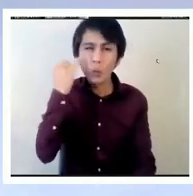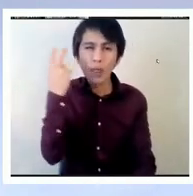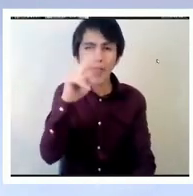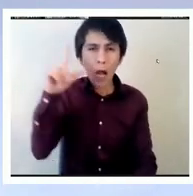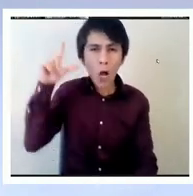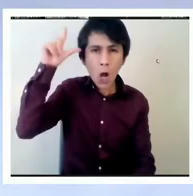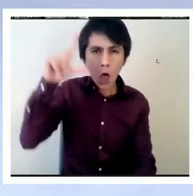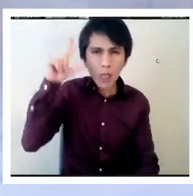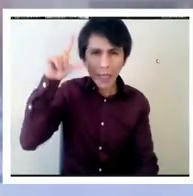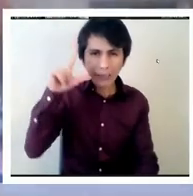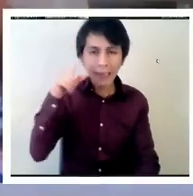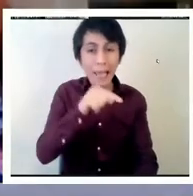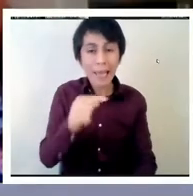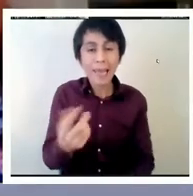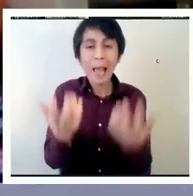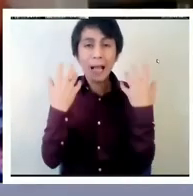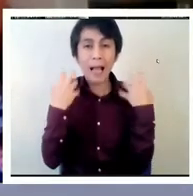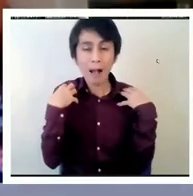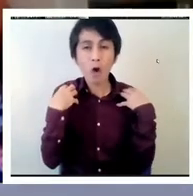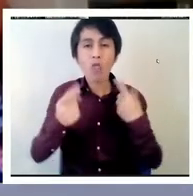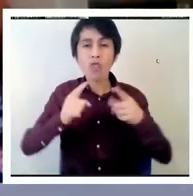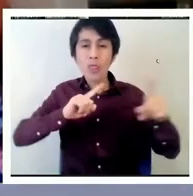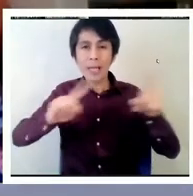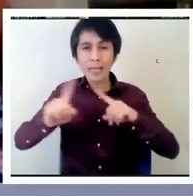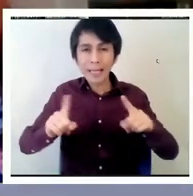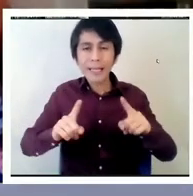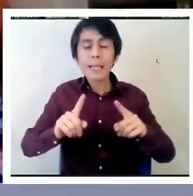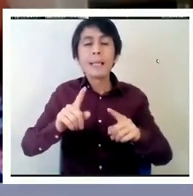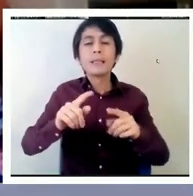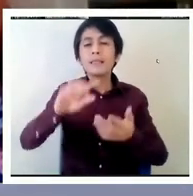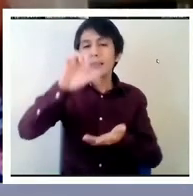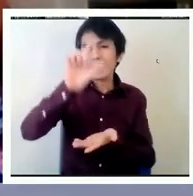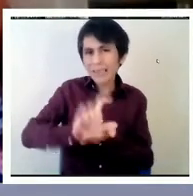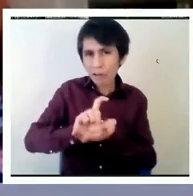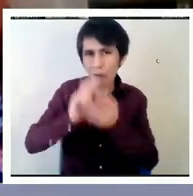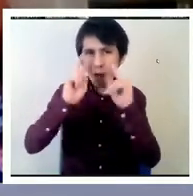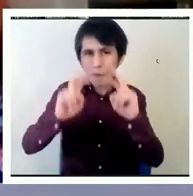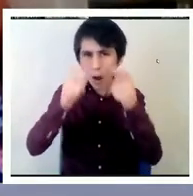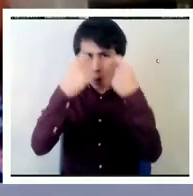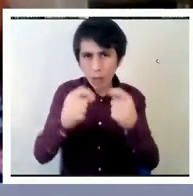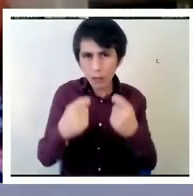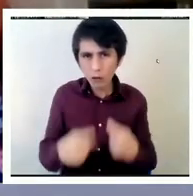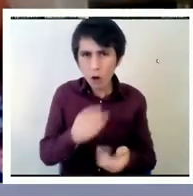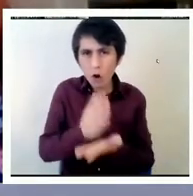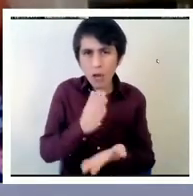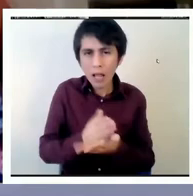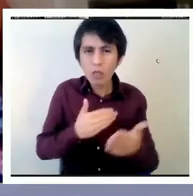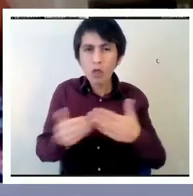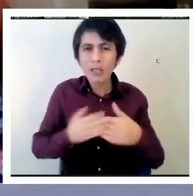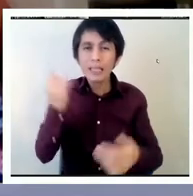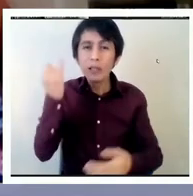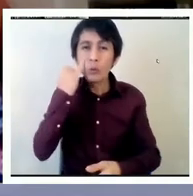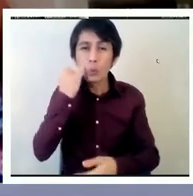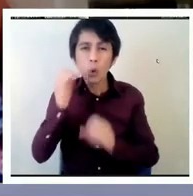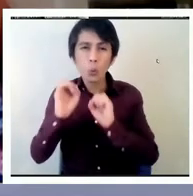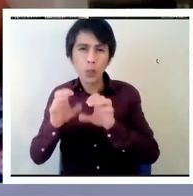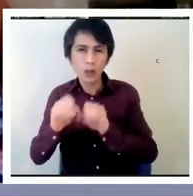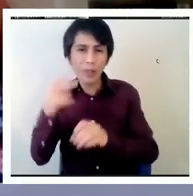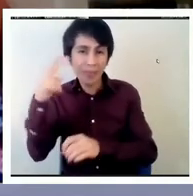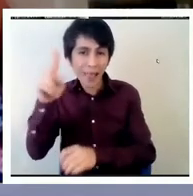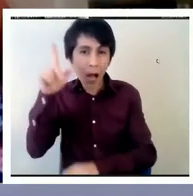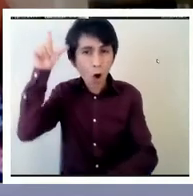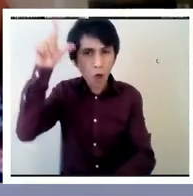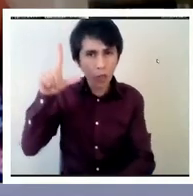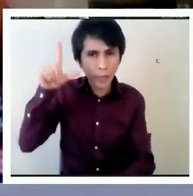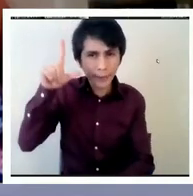Centro de Evaluación Escolar en el Instituto de Educación de la Universidad de Londres, y ha escrito extensamente